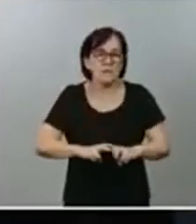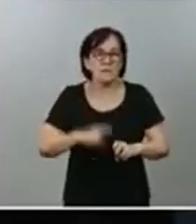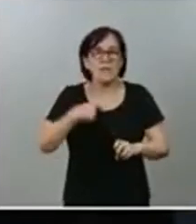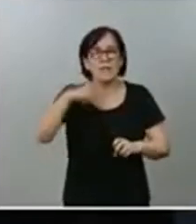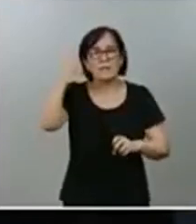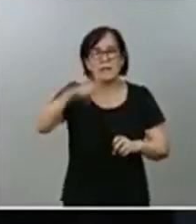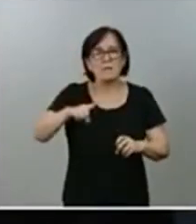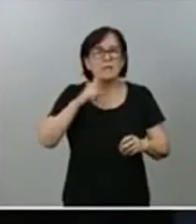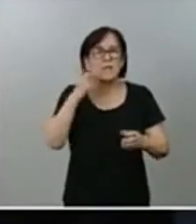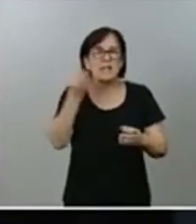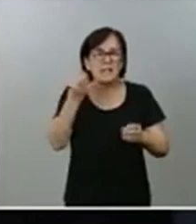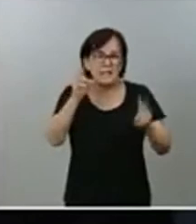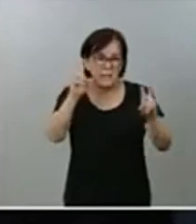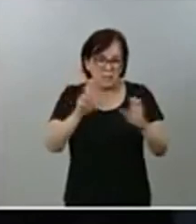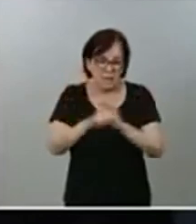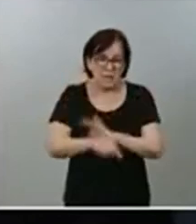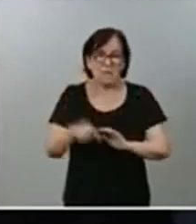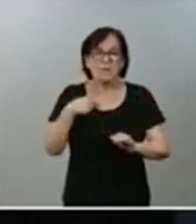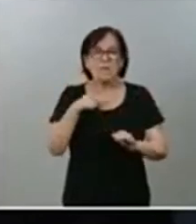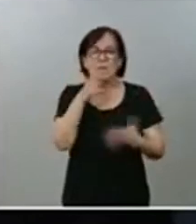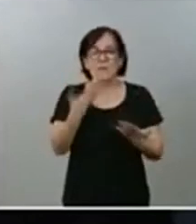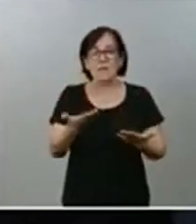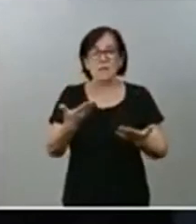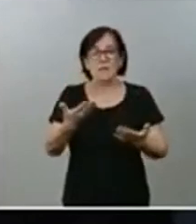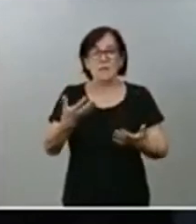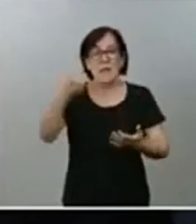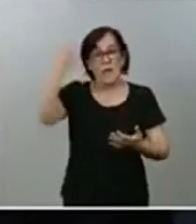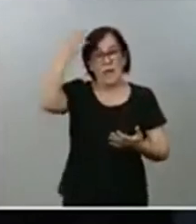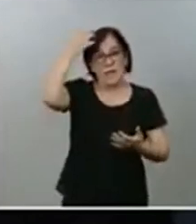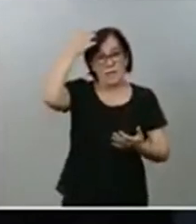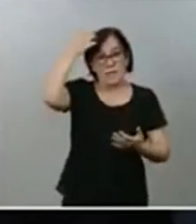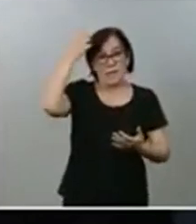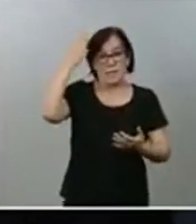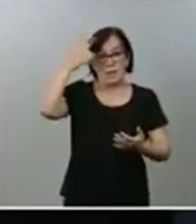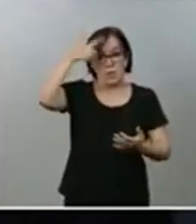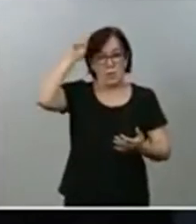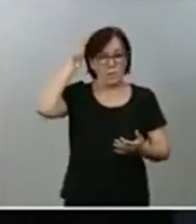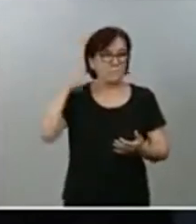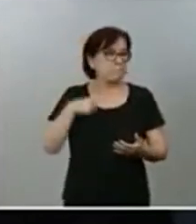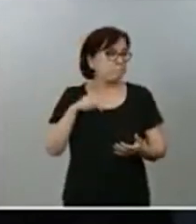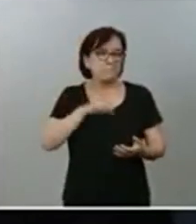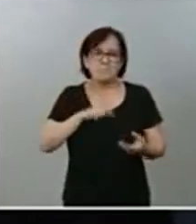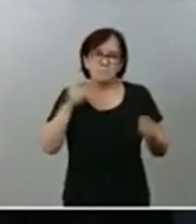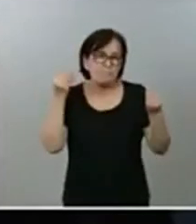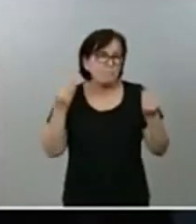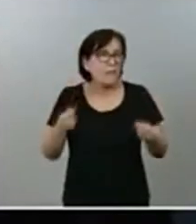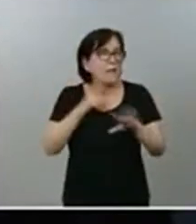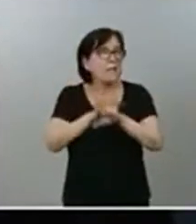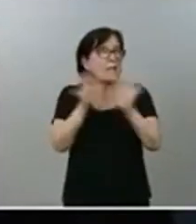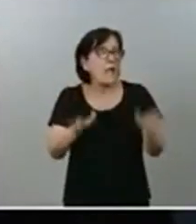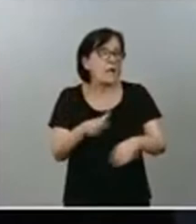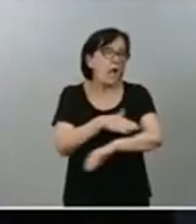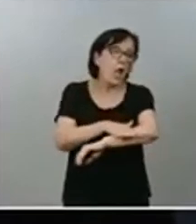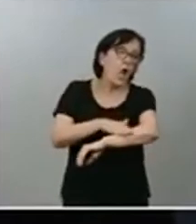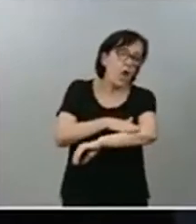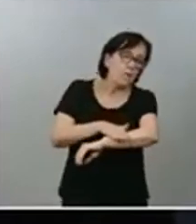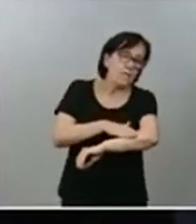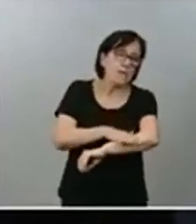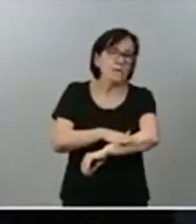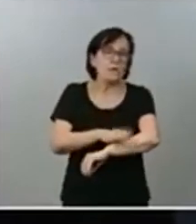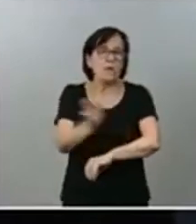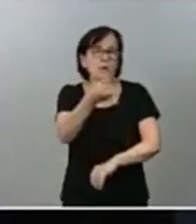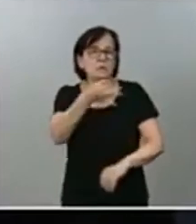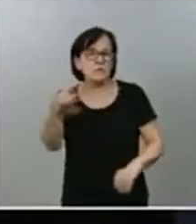sucedido. Y, por último, si me permite, sobre el rey emérito. A mí no me acaba de quedar claro si el Gobierno no considera adecuado y